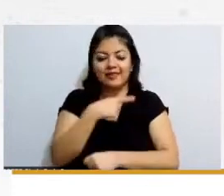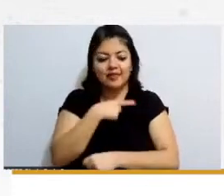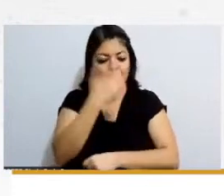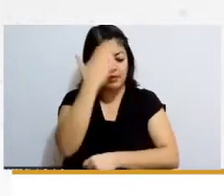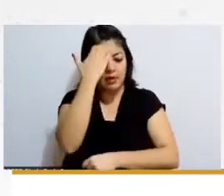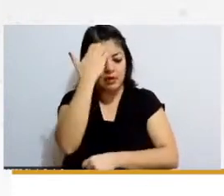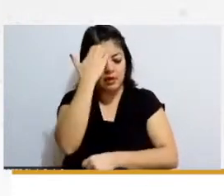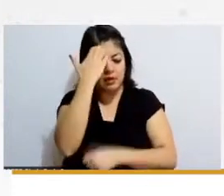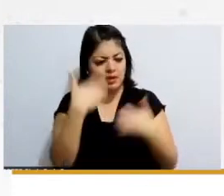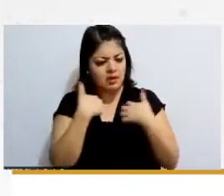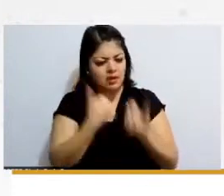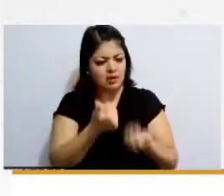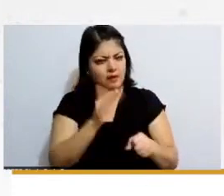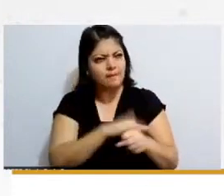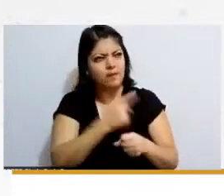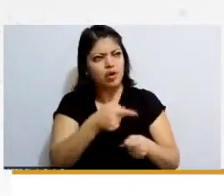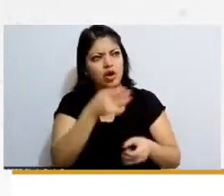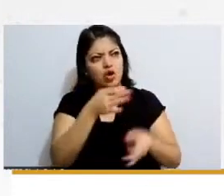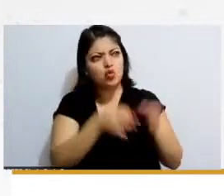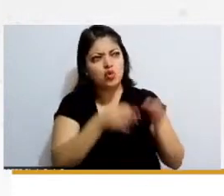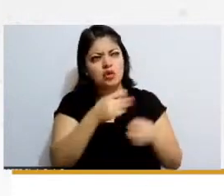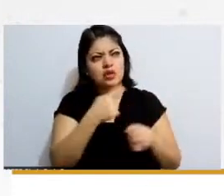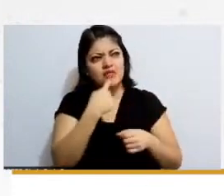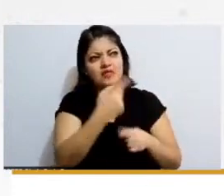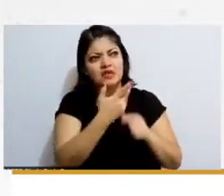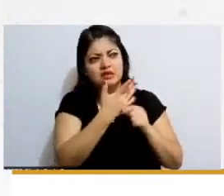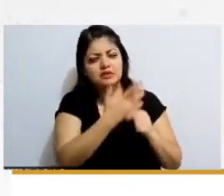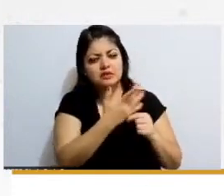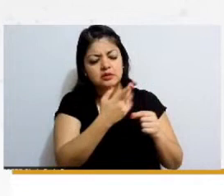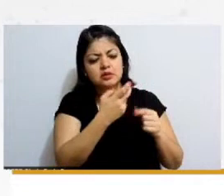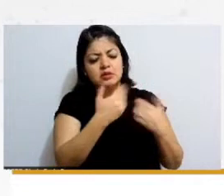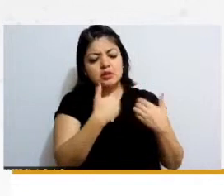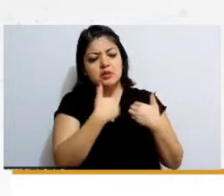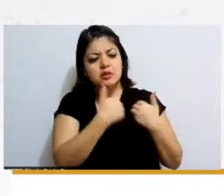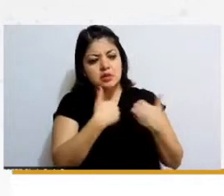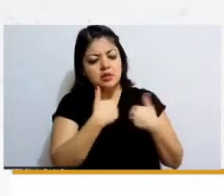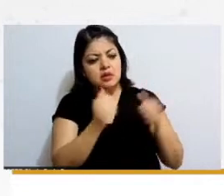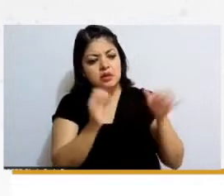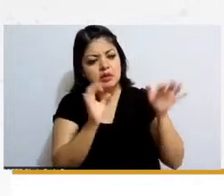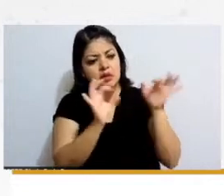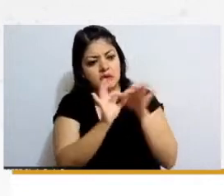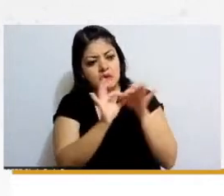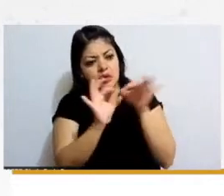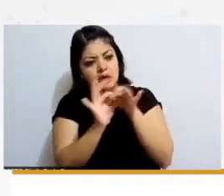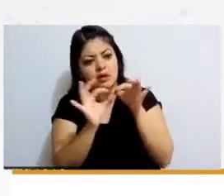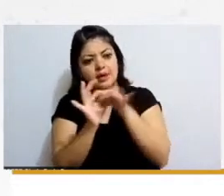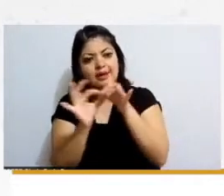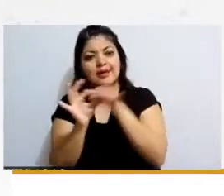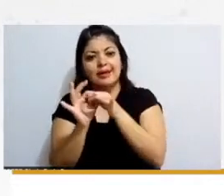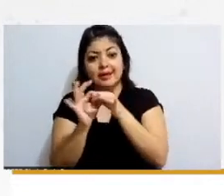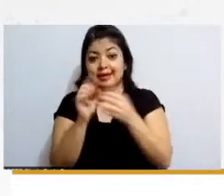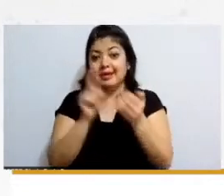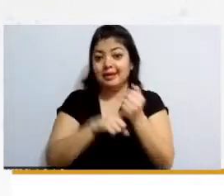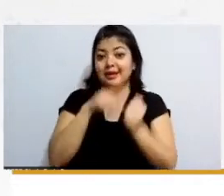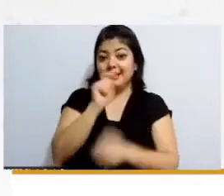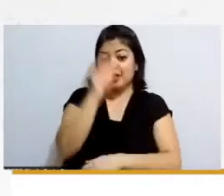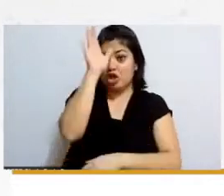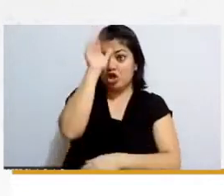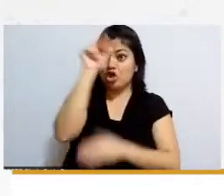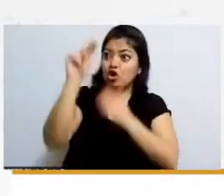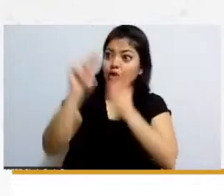lógico jurídico que tienen que ir relacionando y cómo relacionar lo que son los convenios tratados